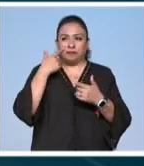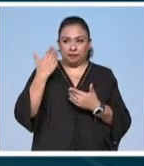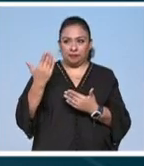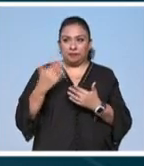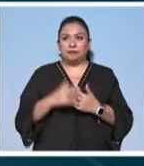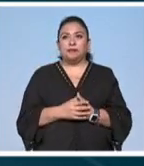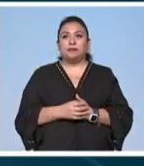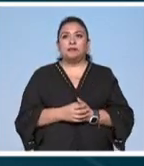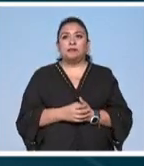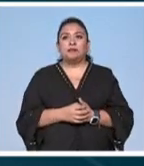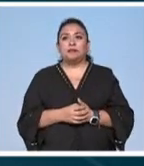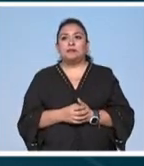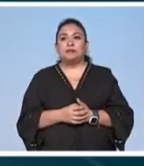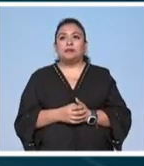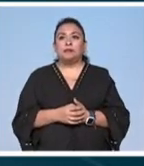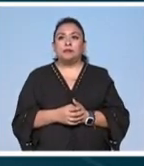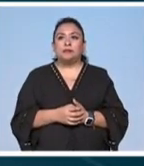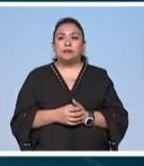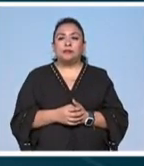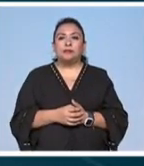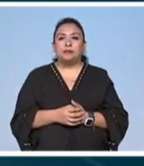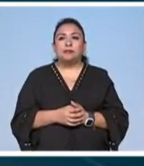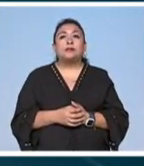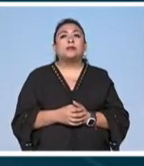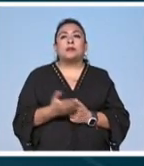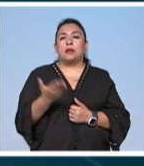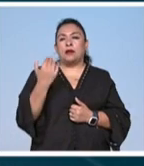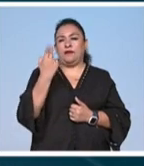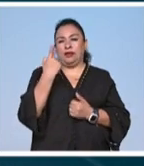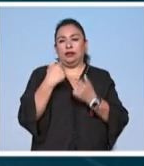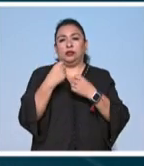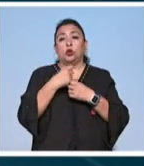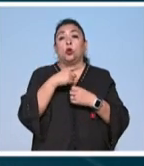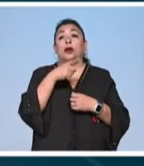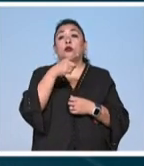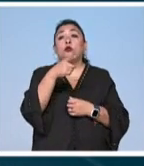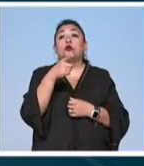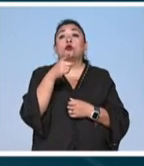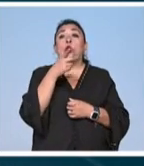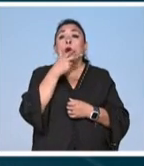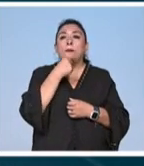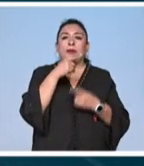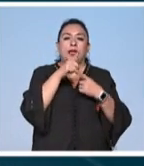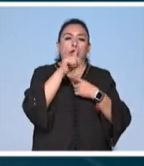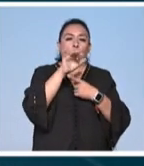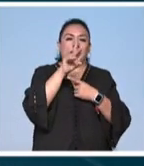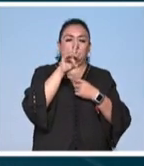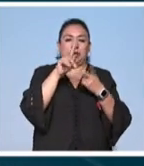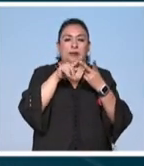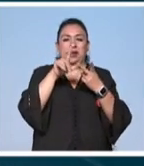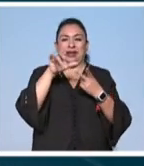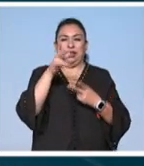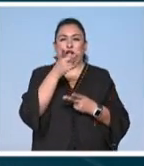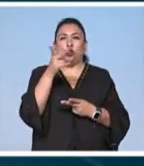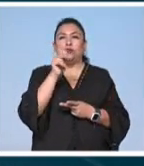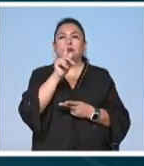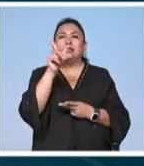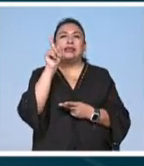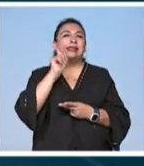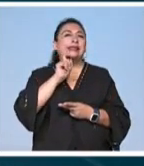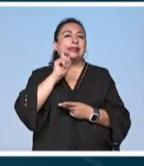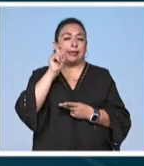hace 25 años los sexólogos luis perelman y rina risenfeld